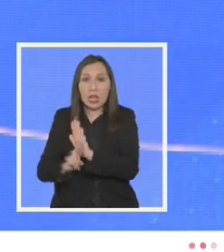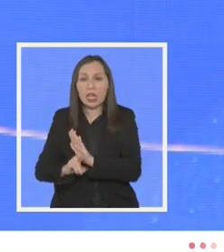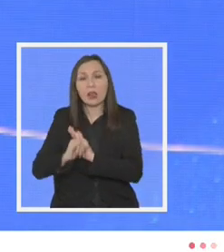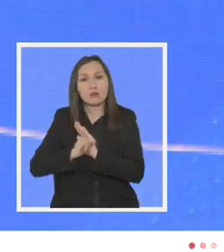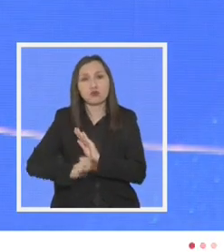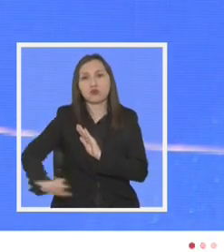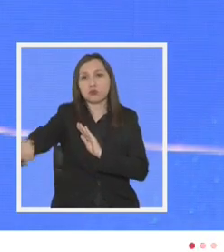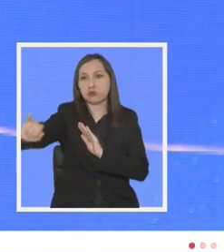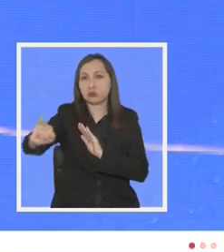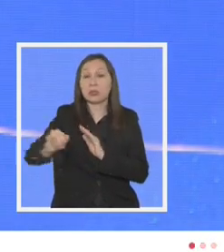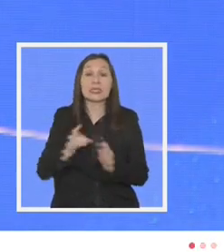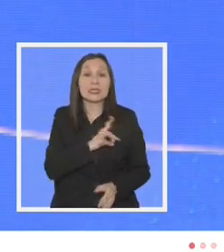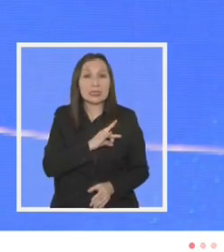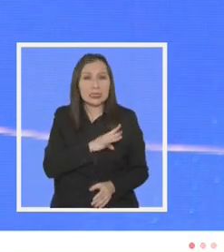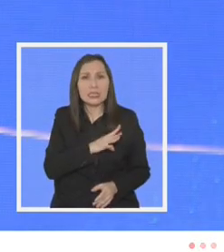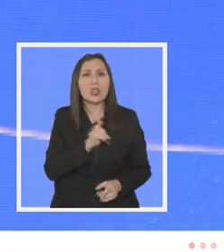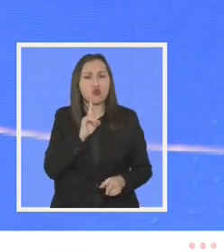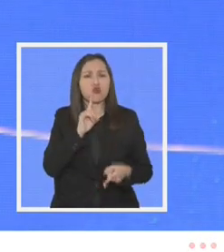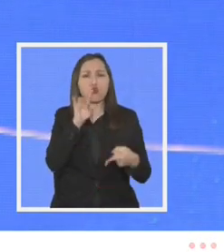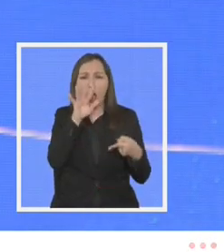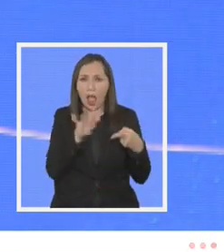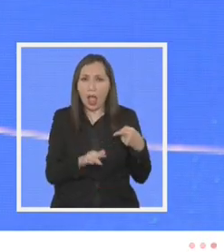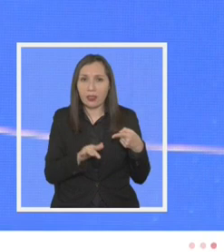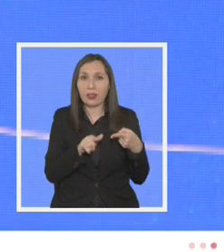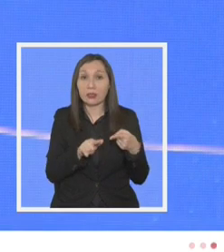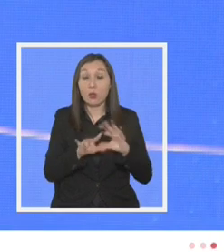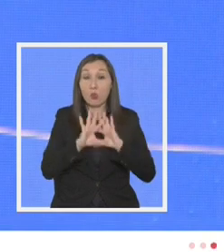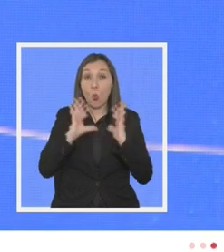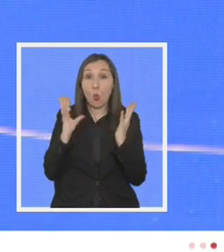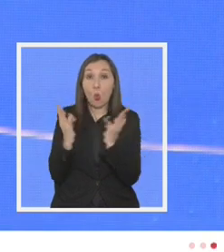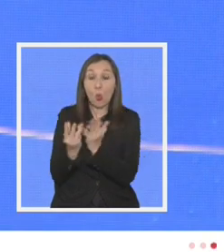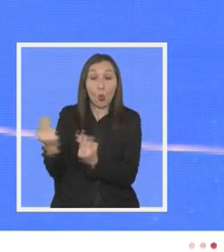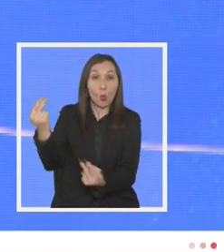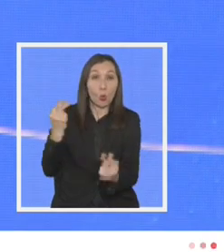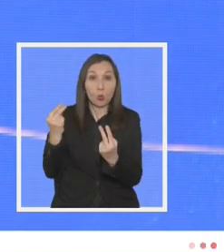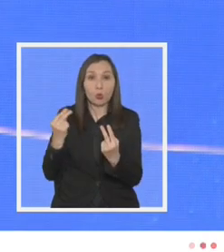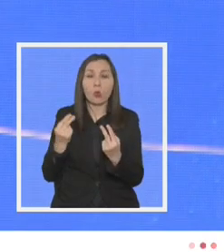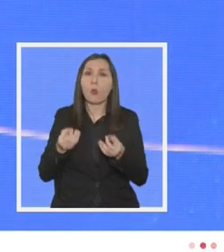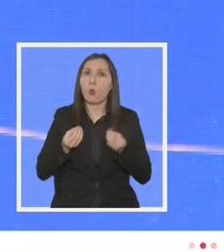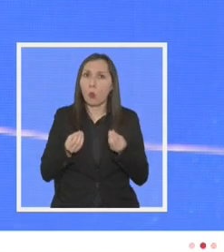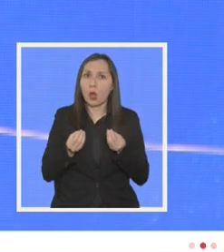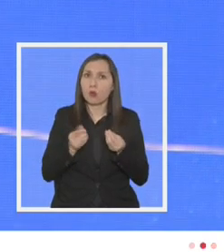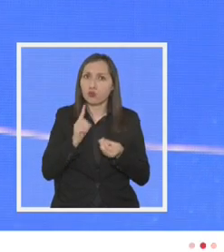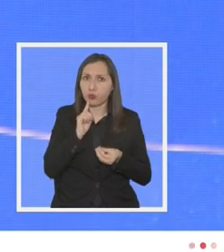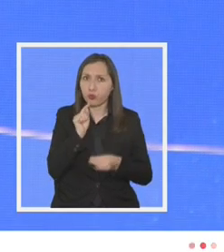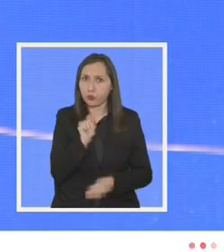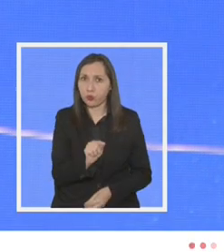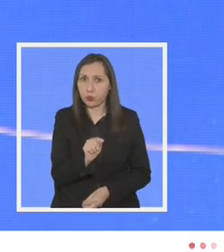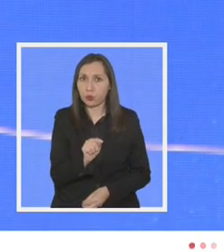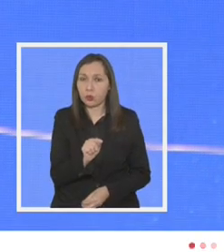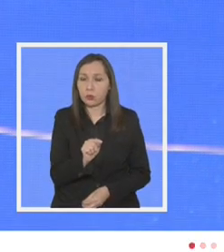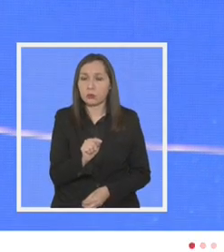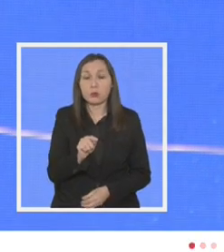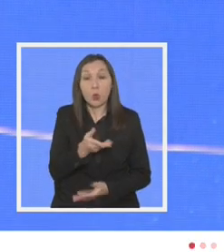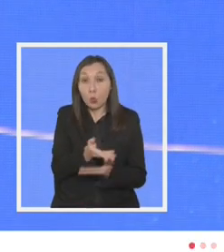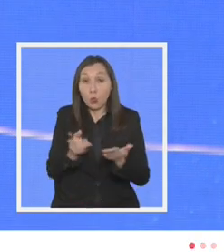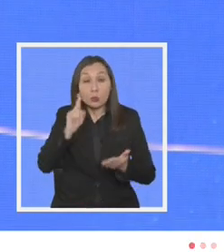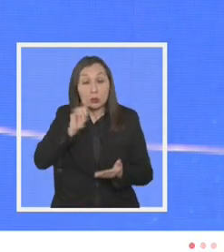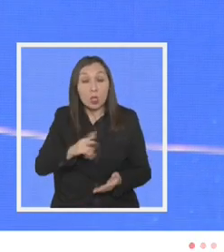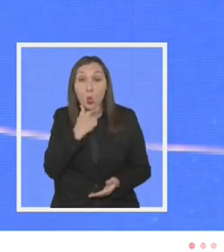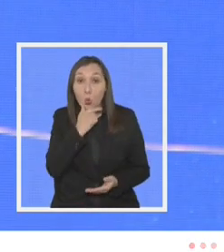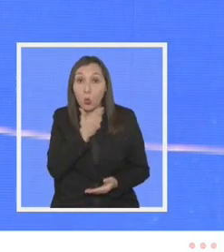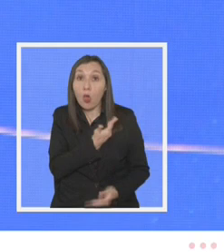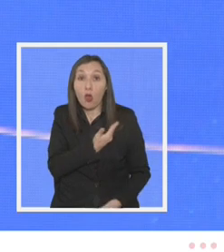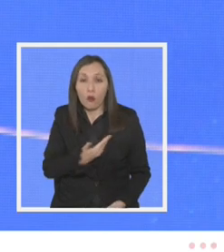estables Chile se caracteriza en el mundo por esa virtud que no les quepa duda como